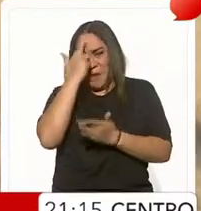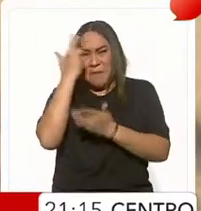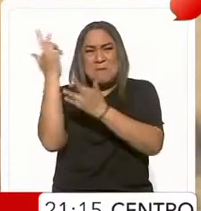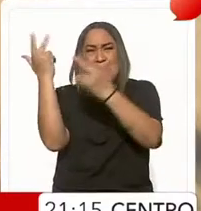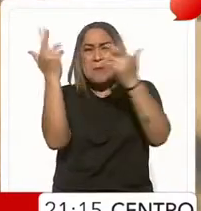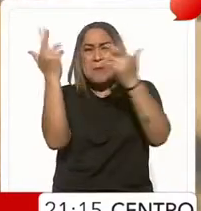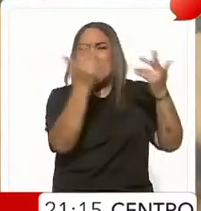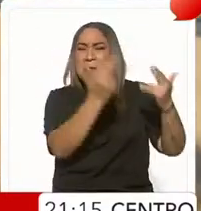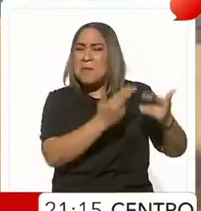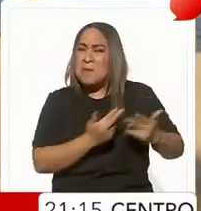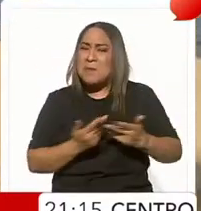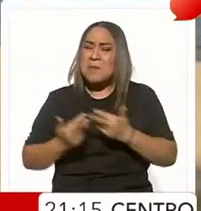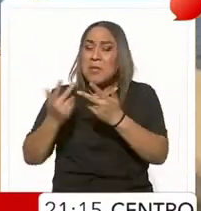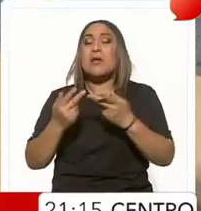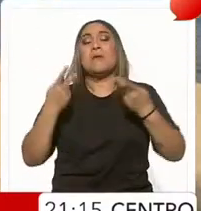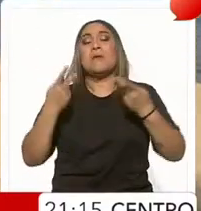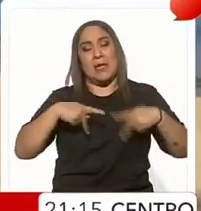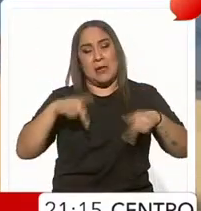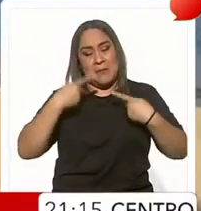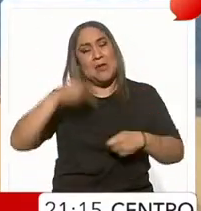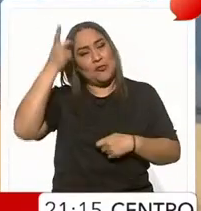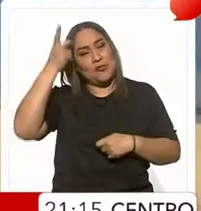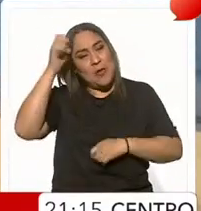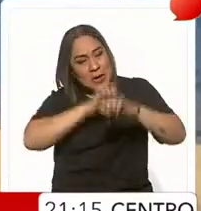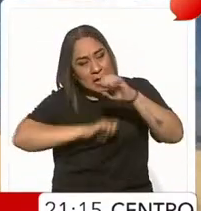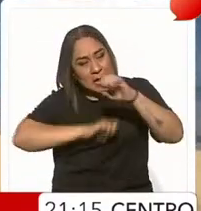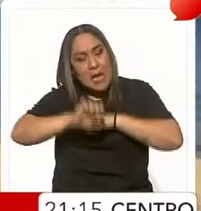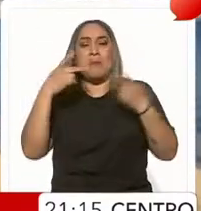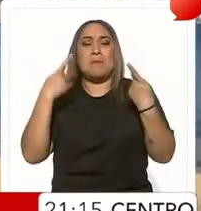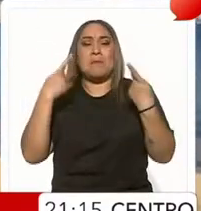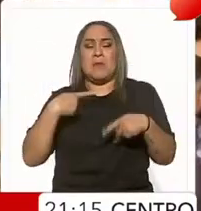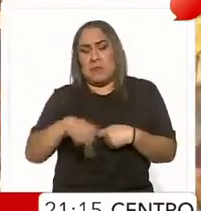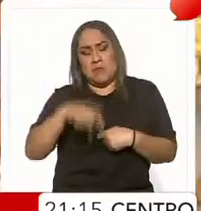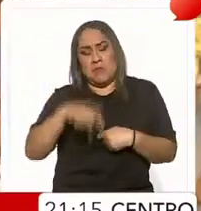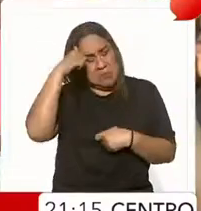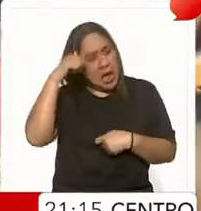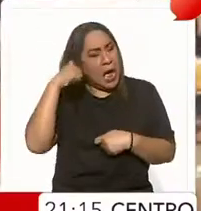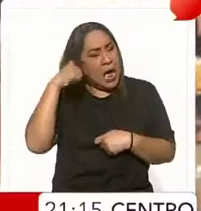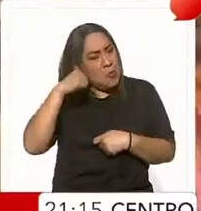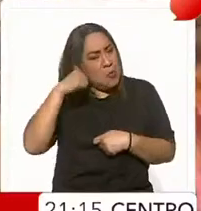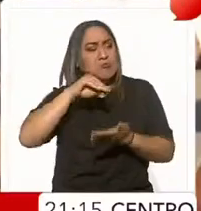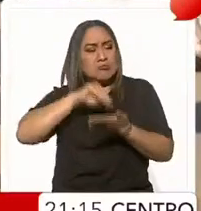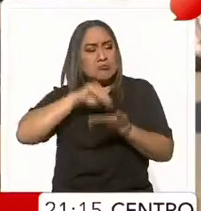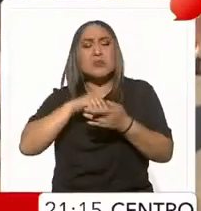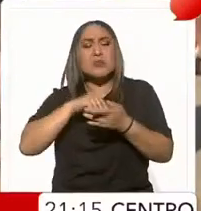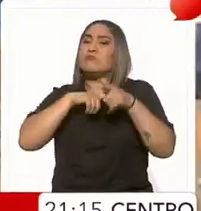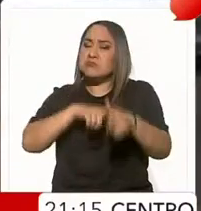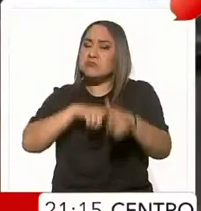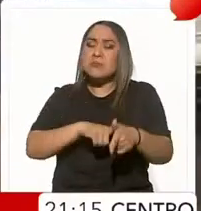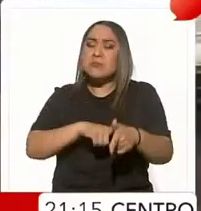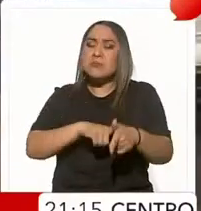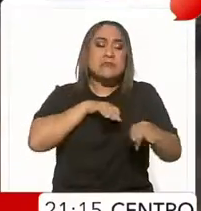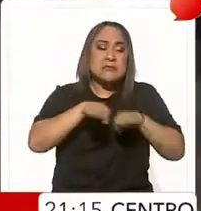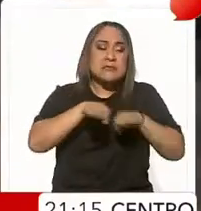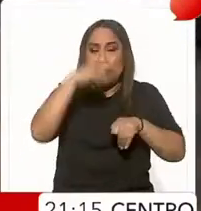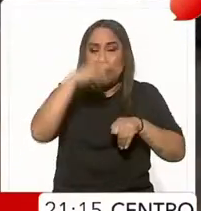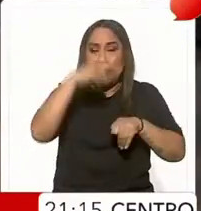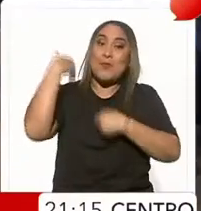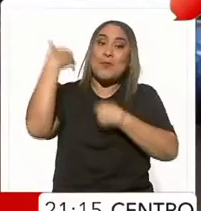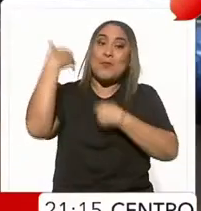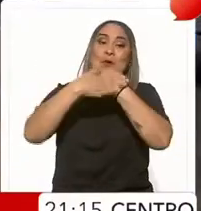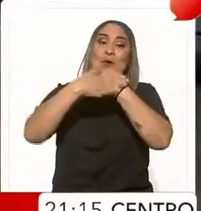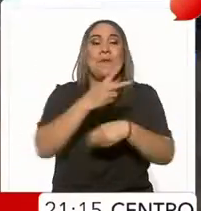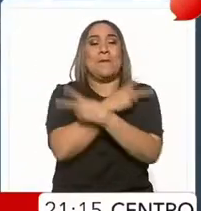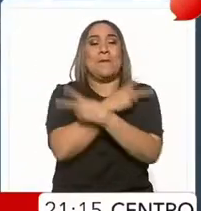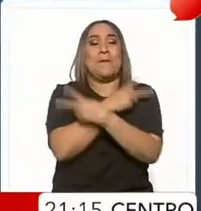destruido y empresarios y acapulqueños continúan trabajando para poder recibir a los turistas en las próximas vacaciones de